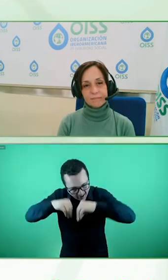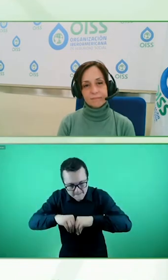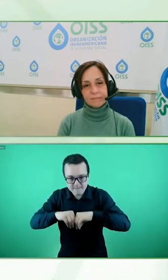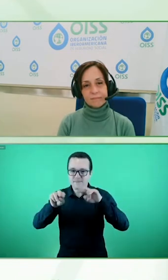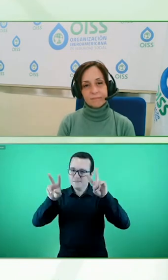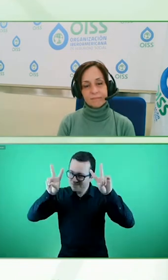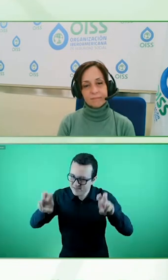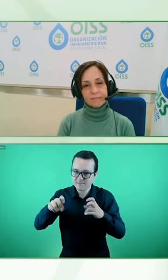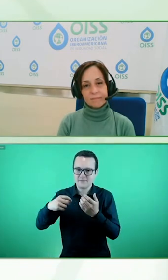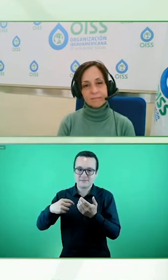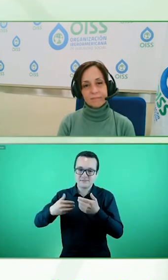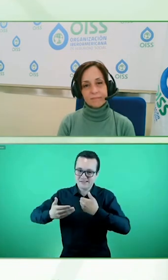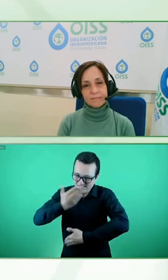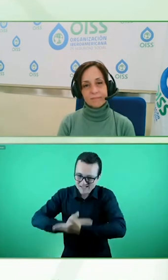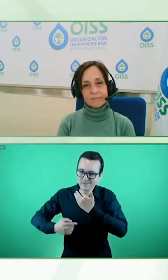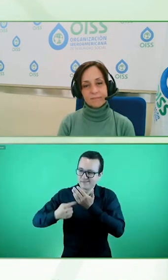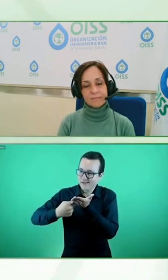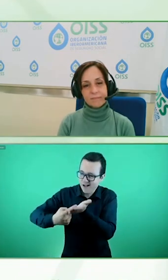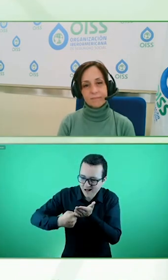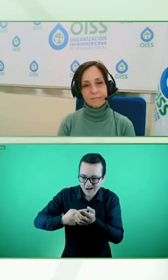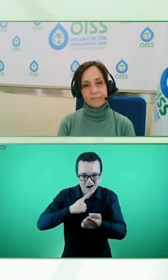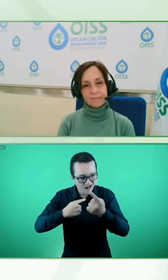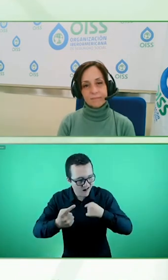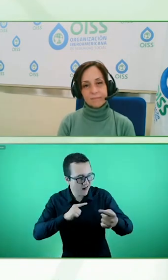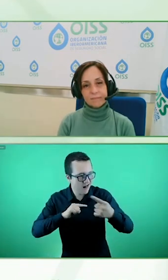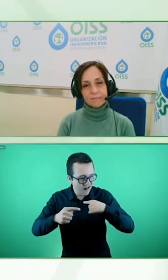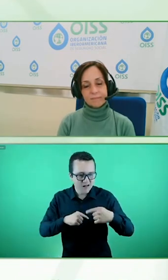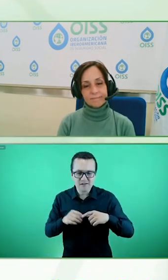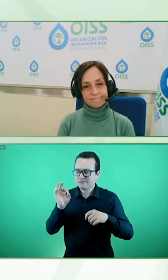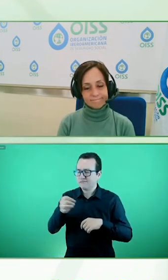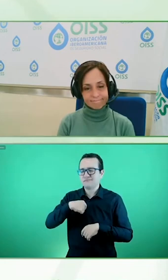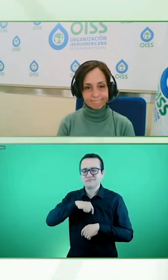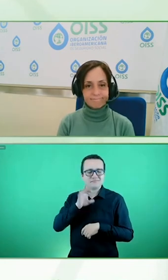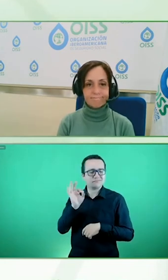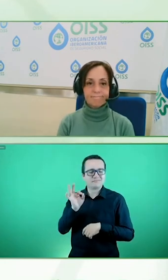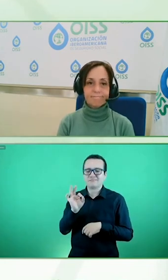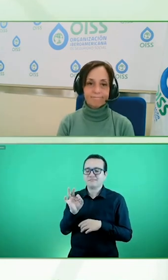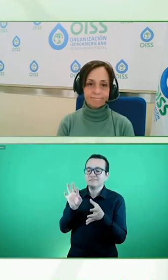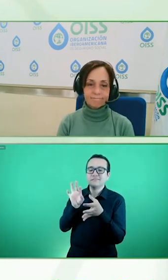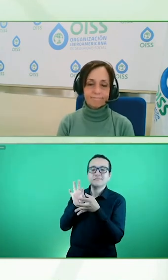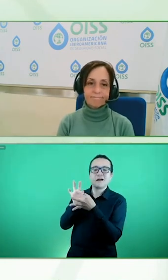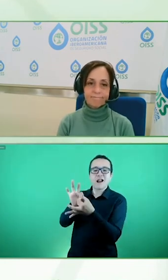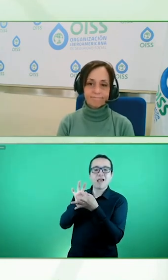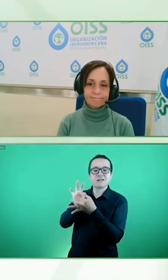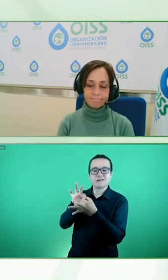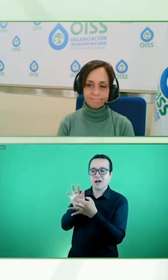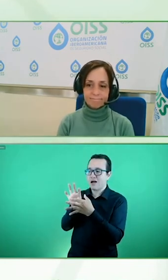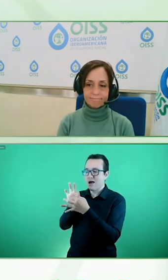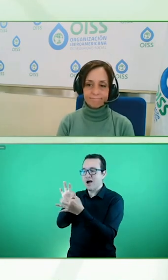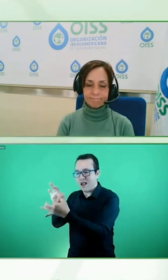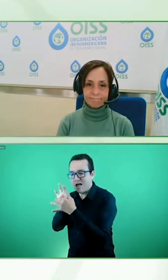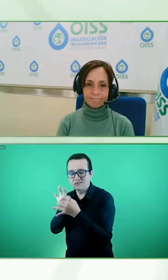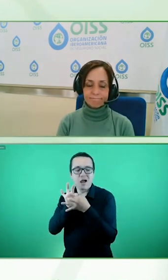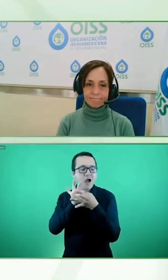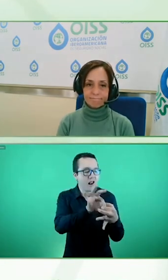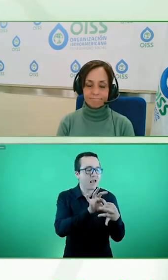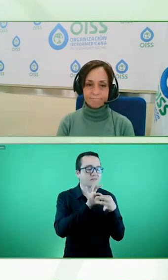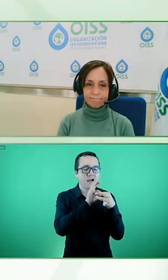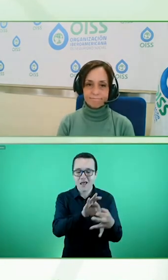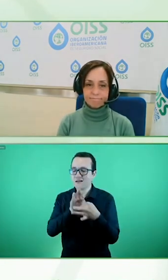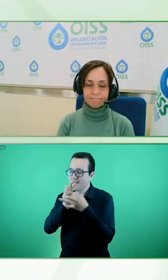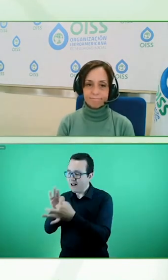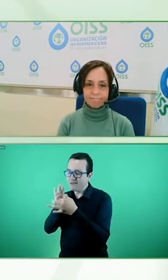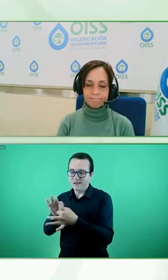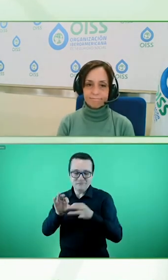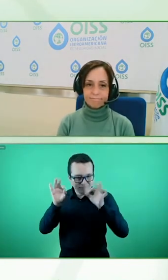desde luego nosotros creemos mucho en la palabra alianza y creemos mucho en la palabra aprendizaje al final efectivamente y como